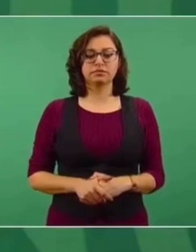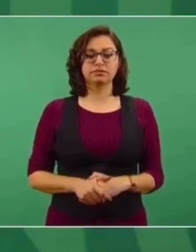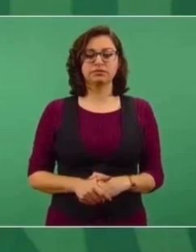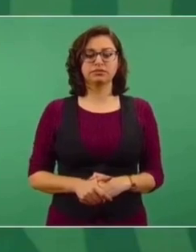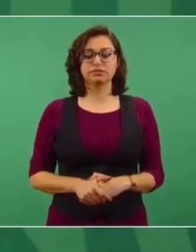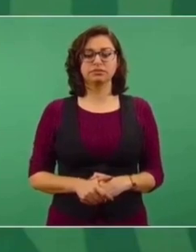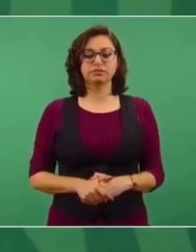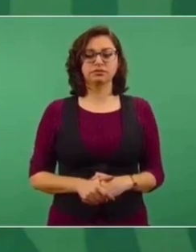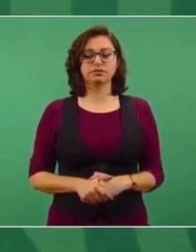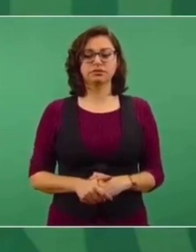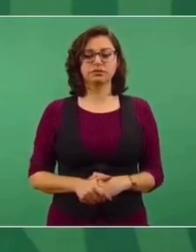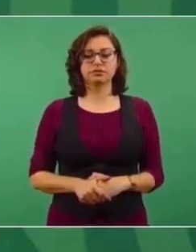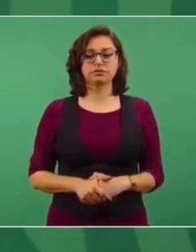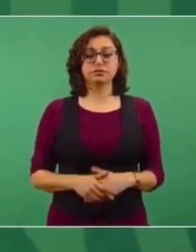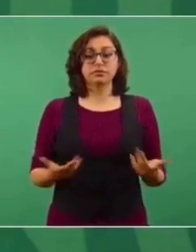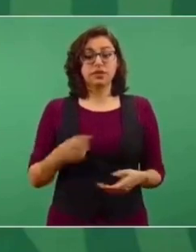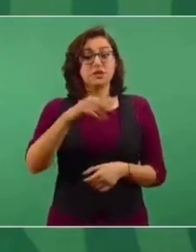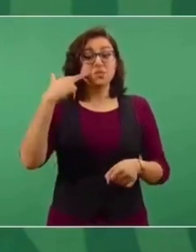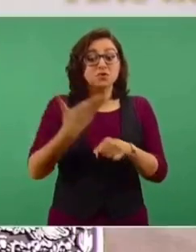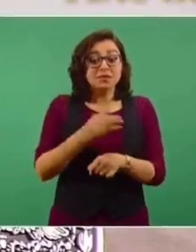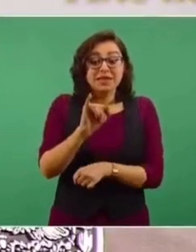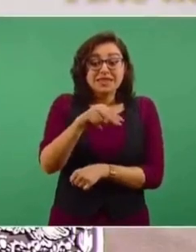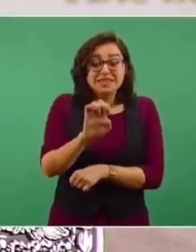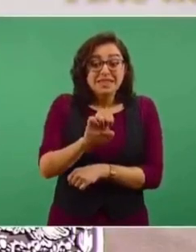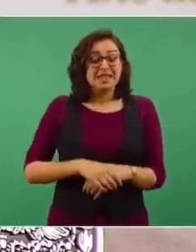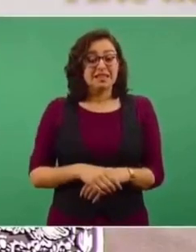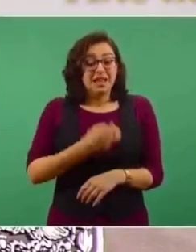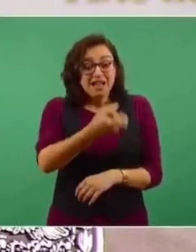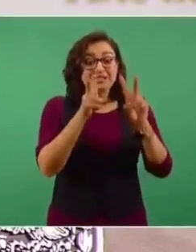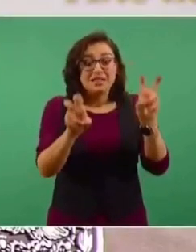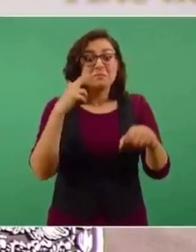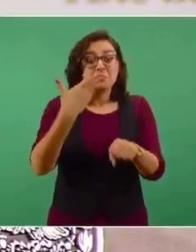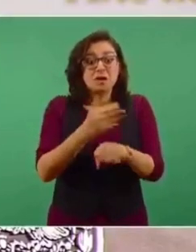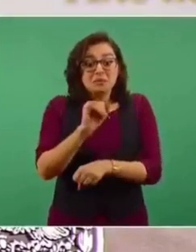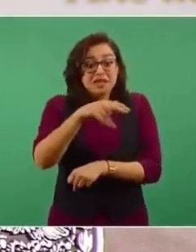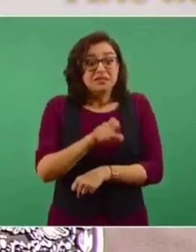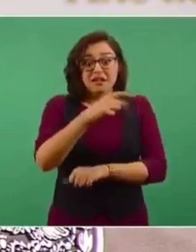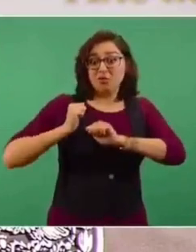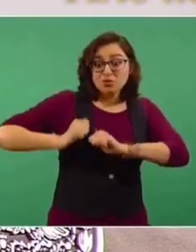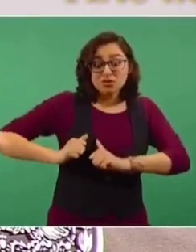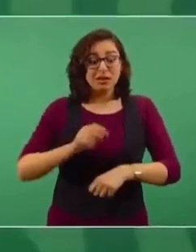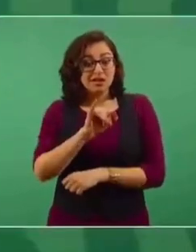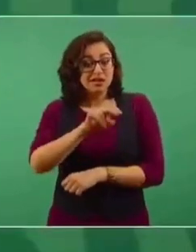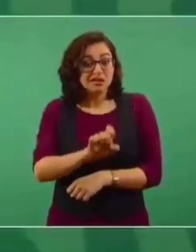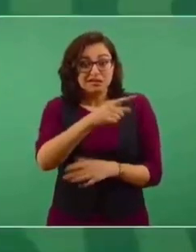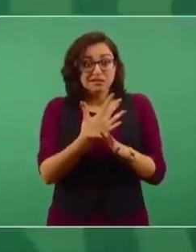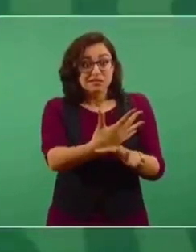el Instituto Electoral o la autoridad competente para eso.